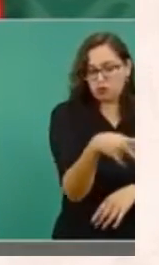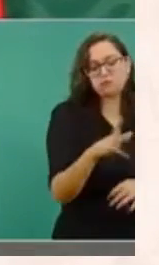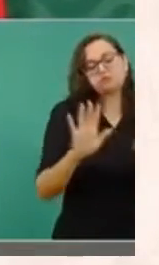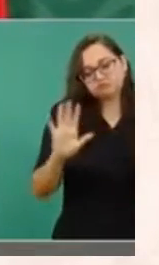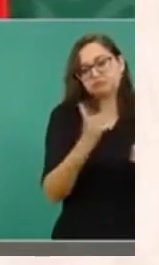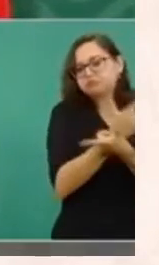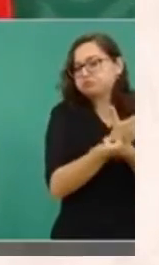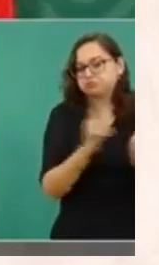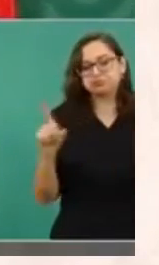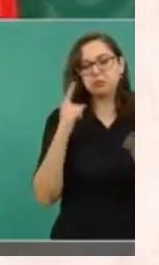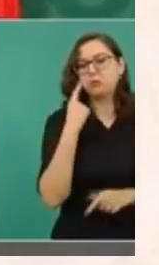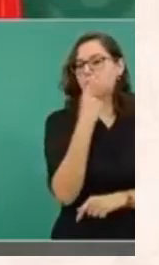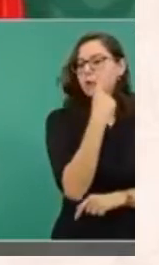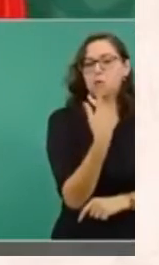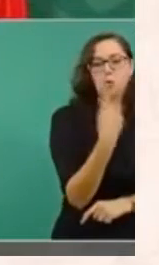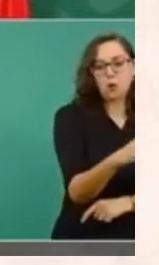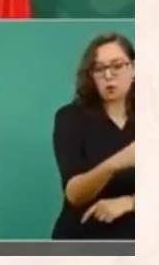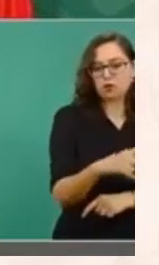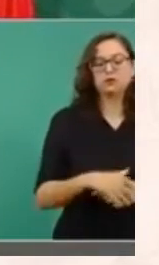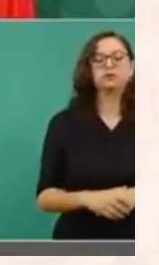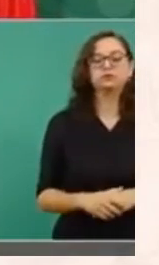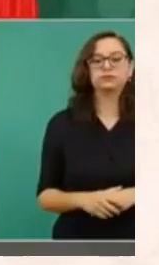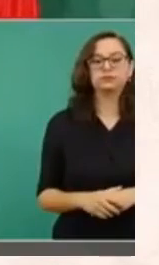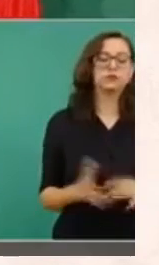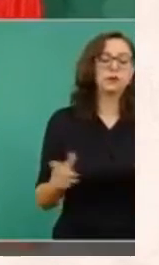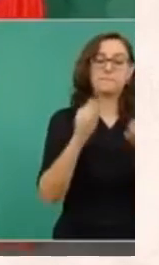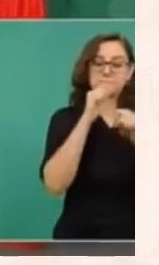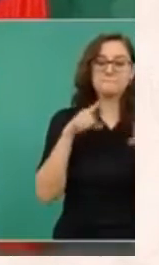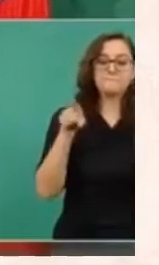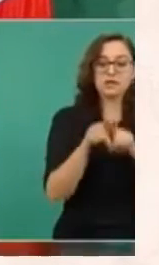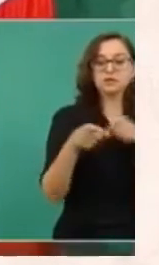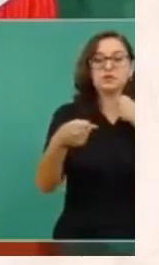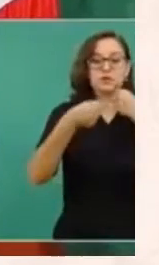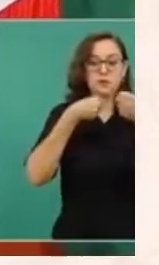esto aplica para los periodistas